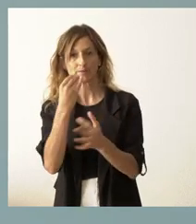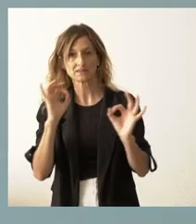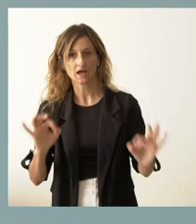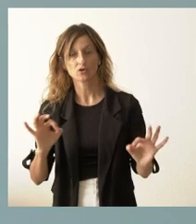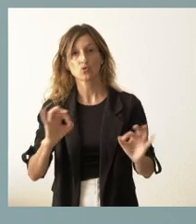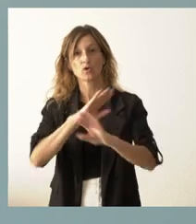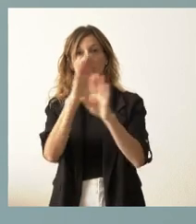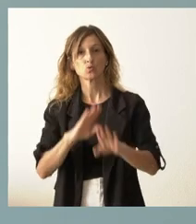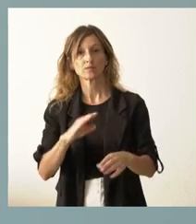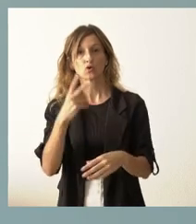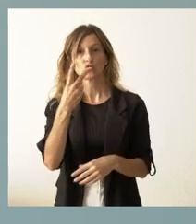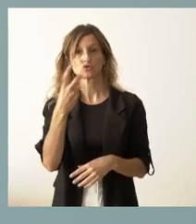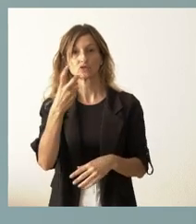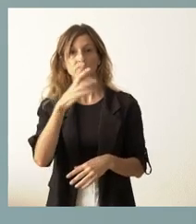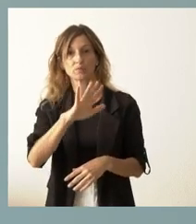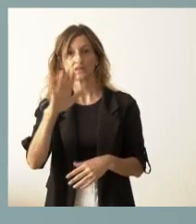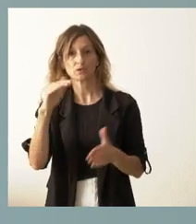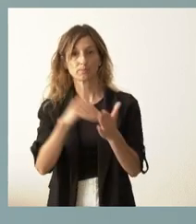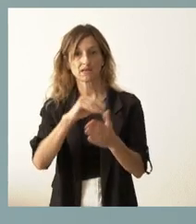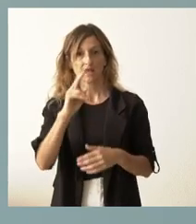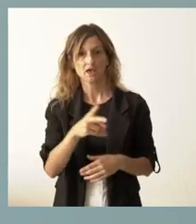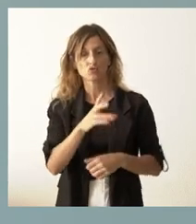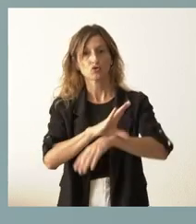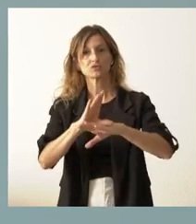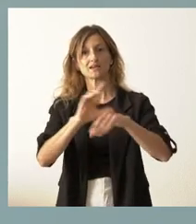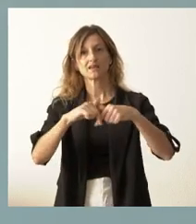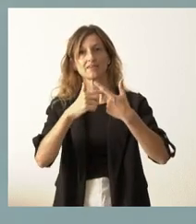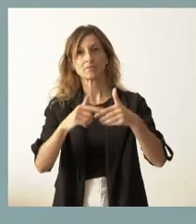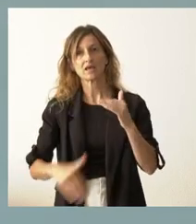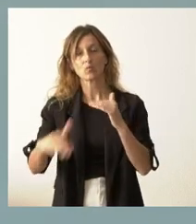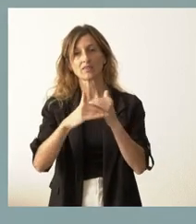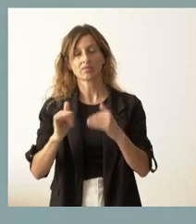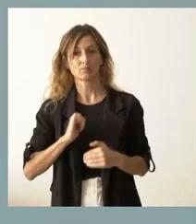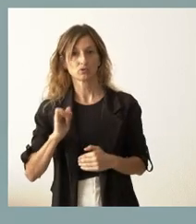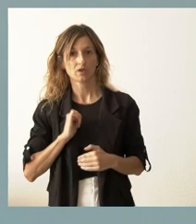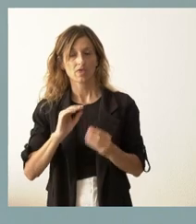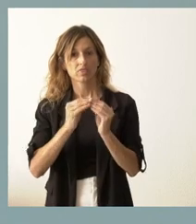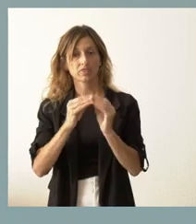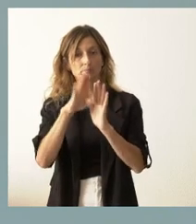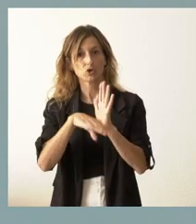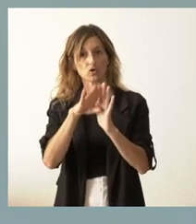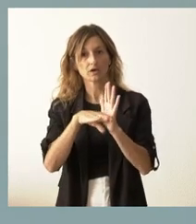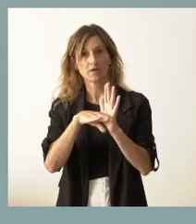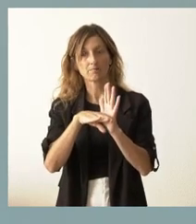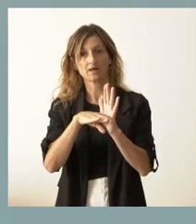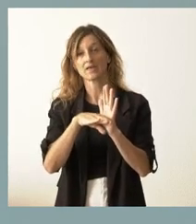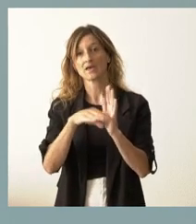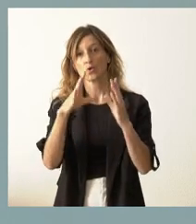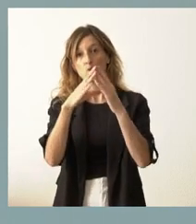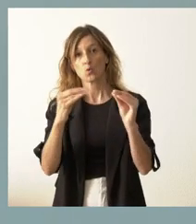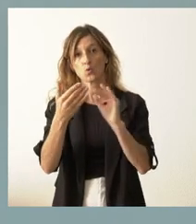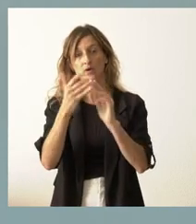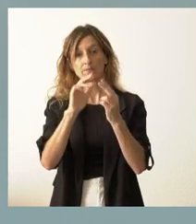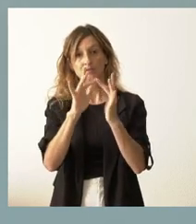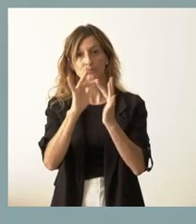por último, 255.000 euros de la Consejería de Familia y Igualdad de Oportunidades para el desarrollo del programa interuniversitario de la